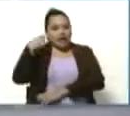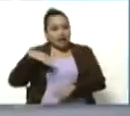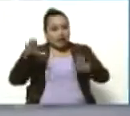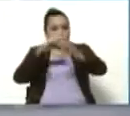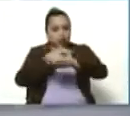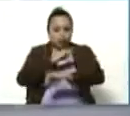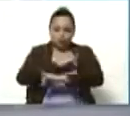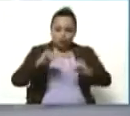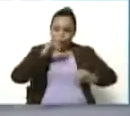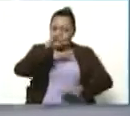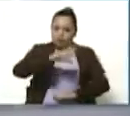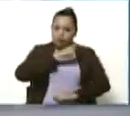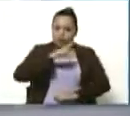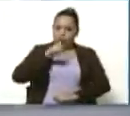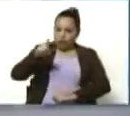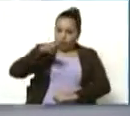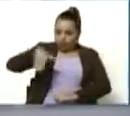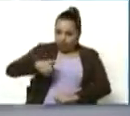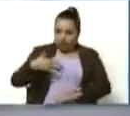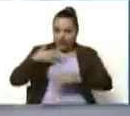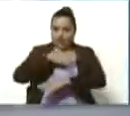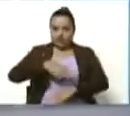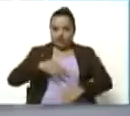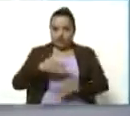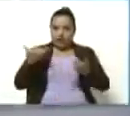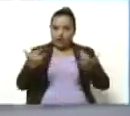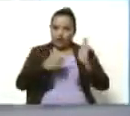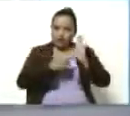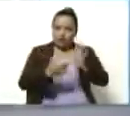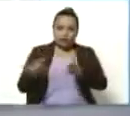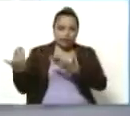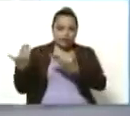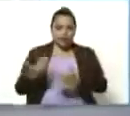de gala, que usted hoy puede disfrutar a través de este material. Vamos a verlo.